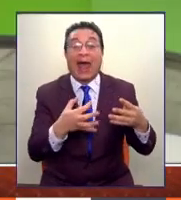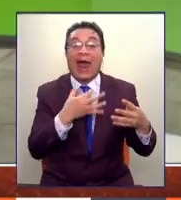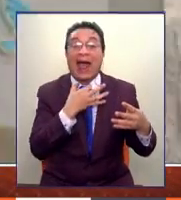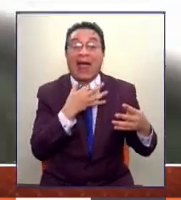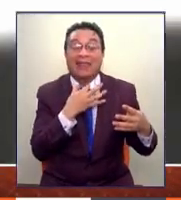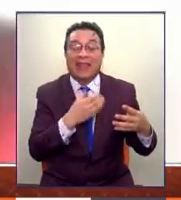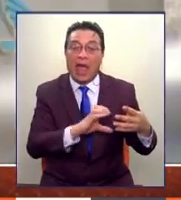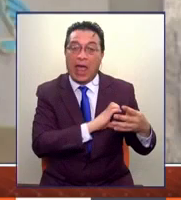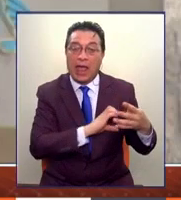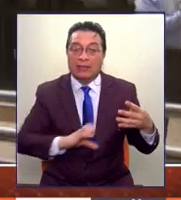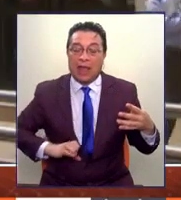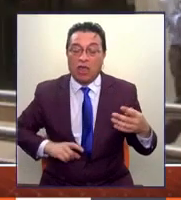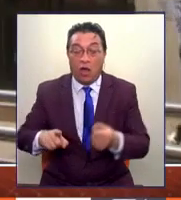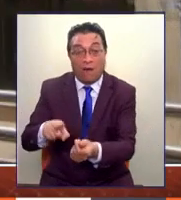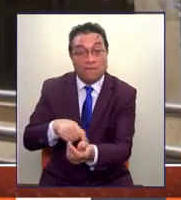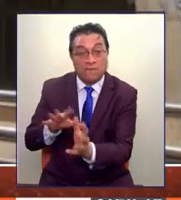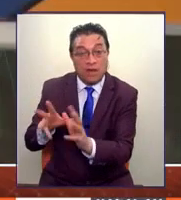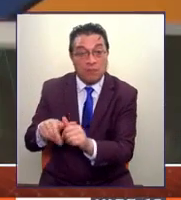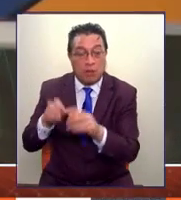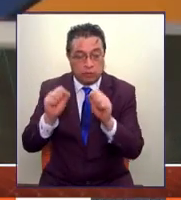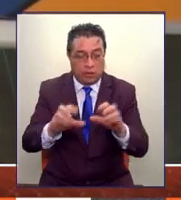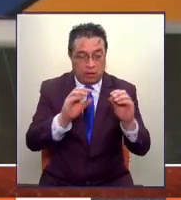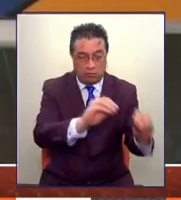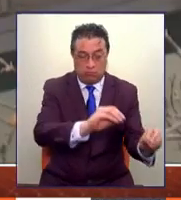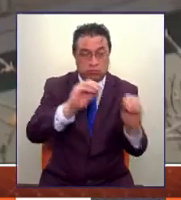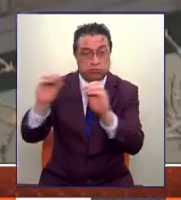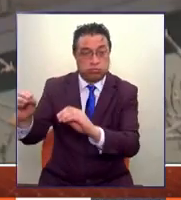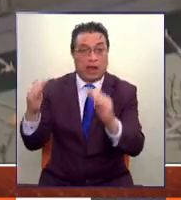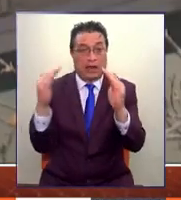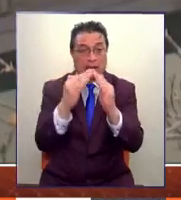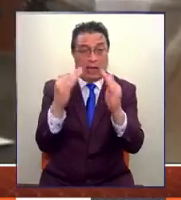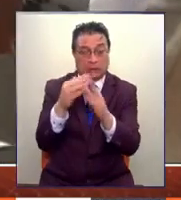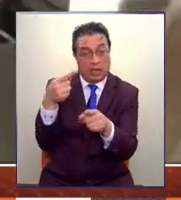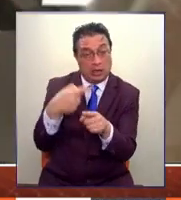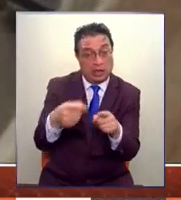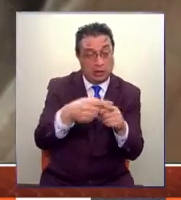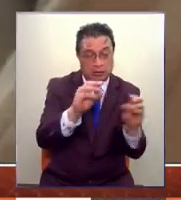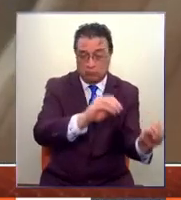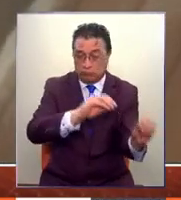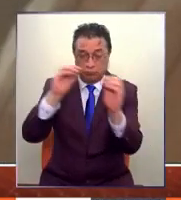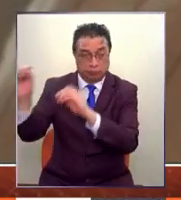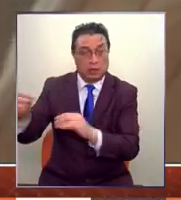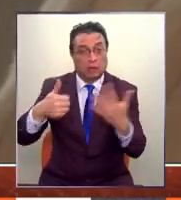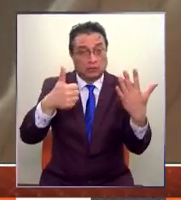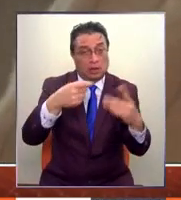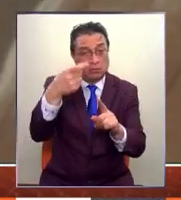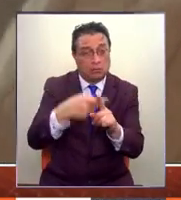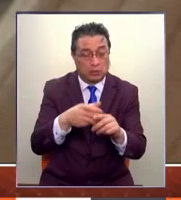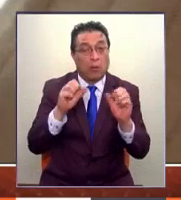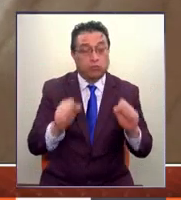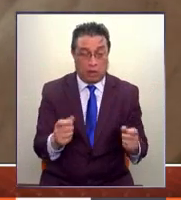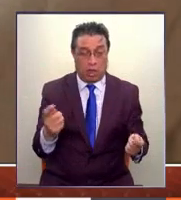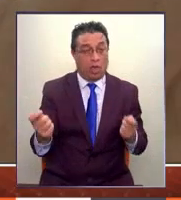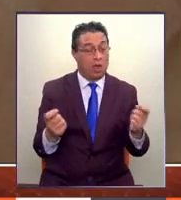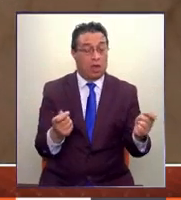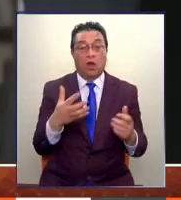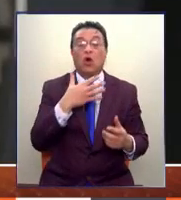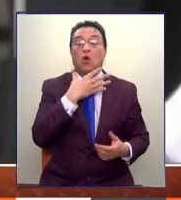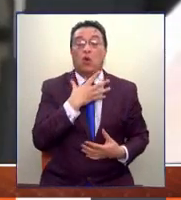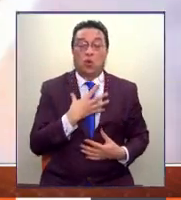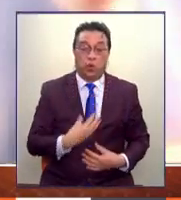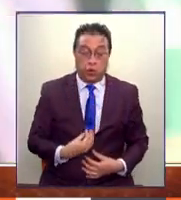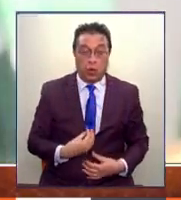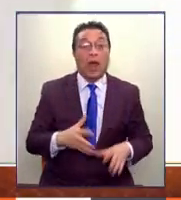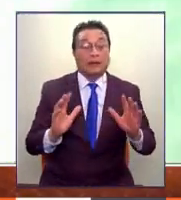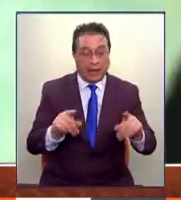para que las familias puedan postergar sus créditos y cotecarios por hasta seis meses. Eso también alivia las finanzas familiares. Y en esa